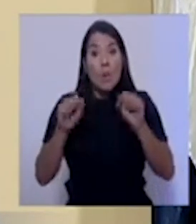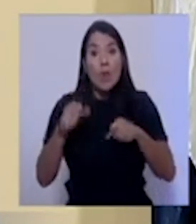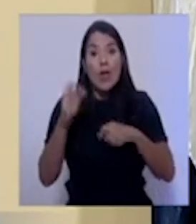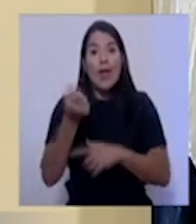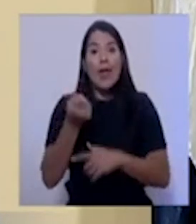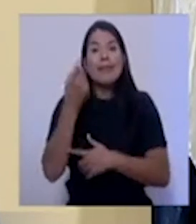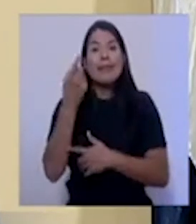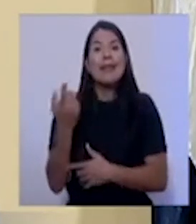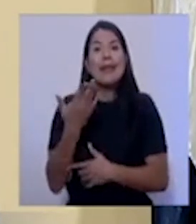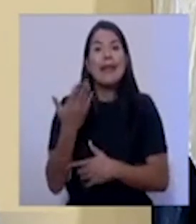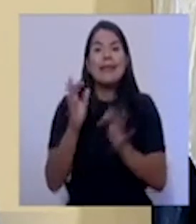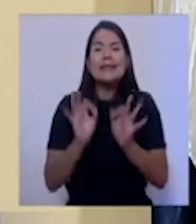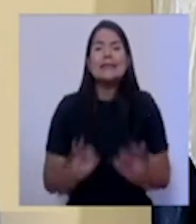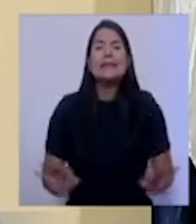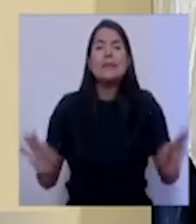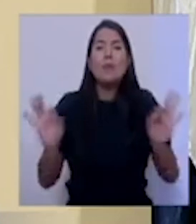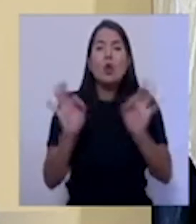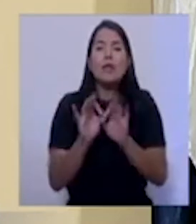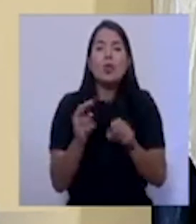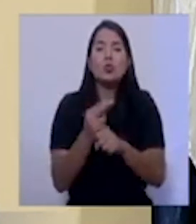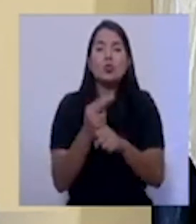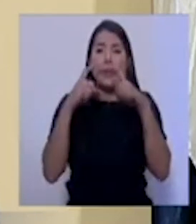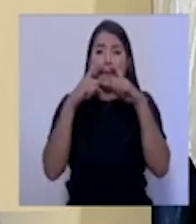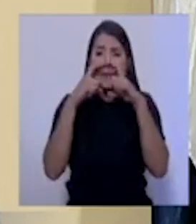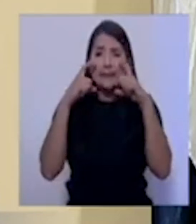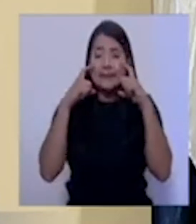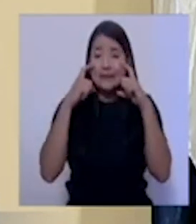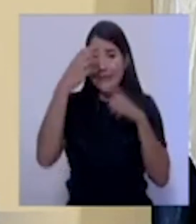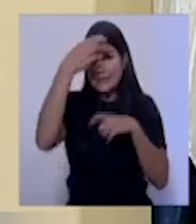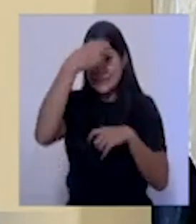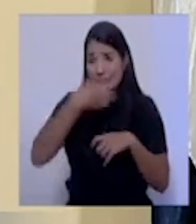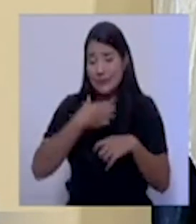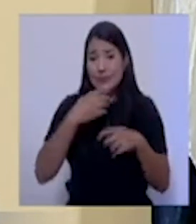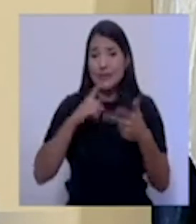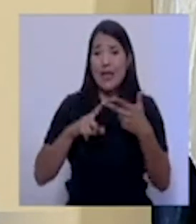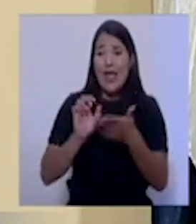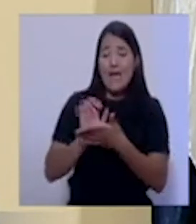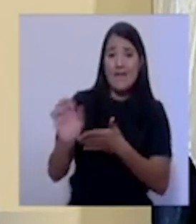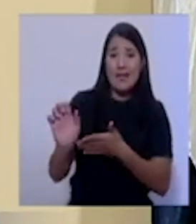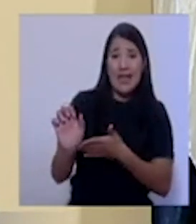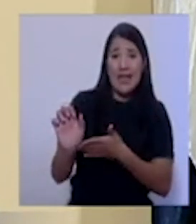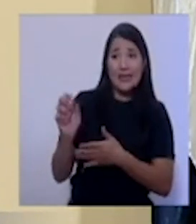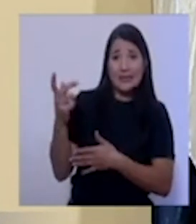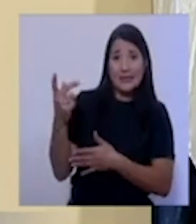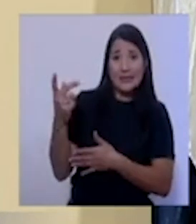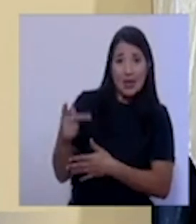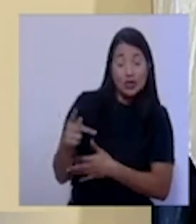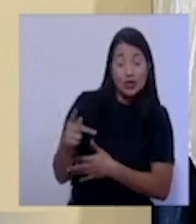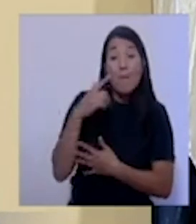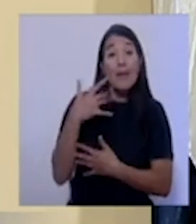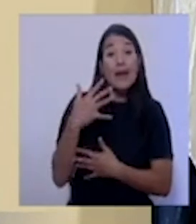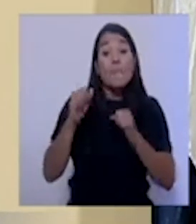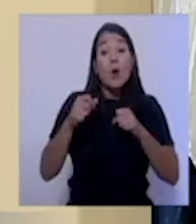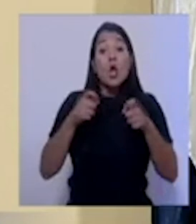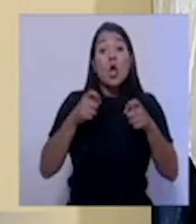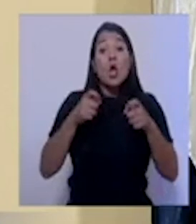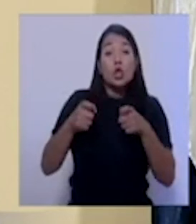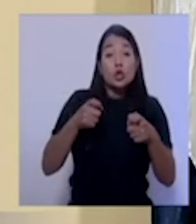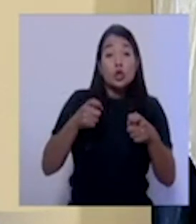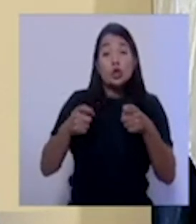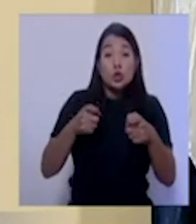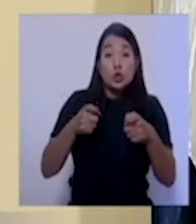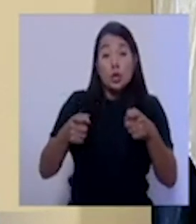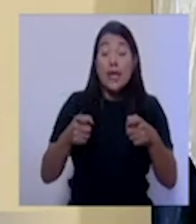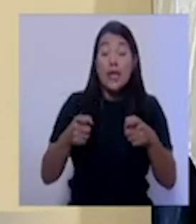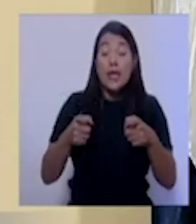importancia de usar mascarilla, de usar careta, de prevenir los factores de riesgo, y así ir controlando poco a poco y darle más trazabilidad